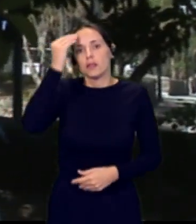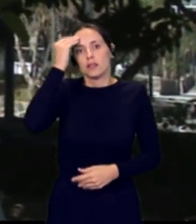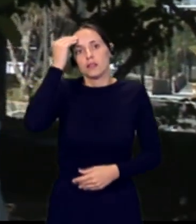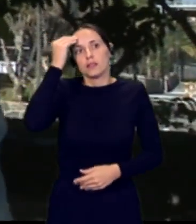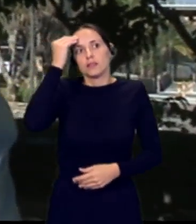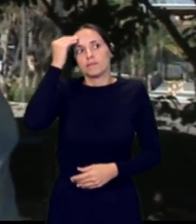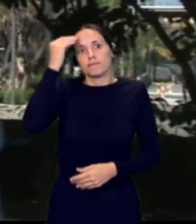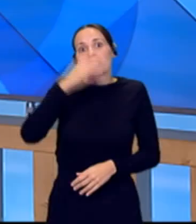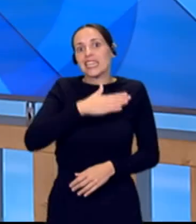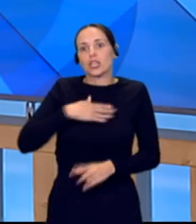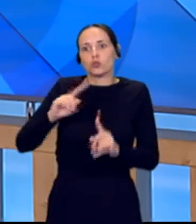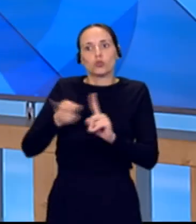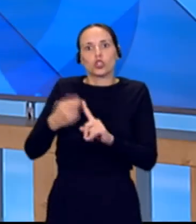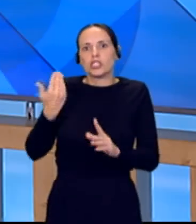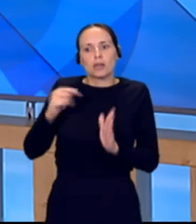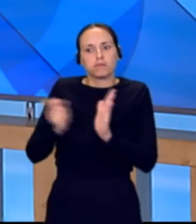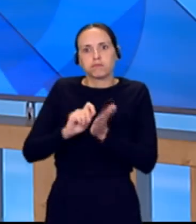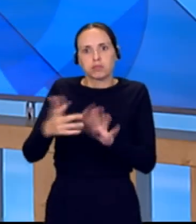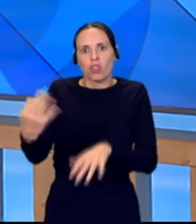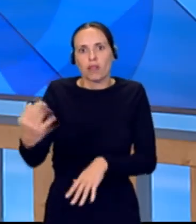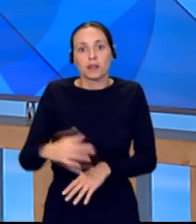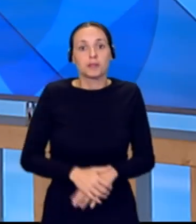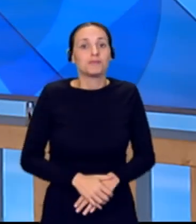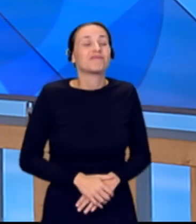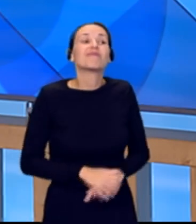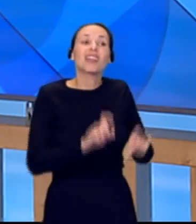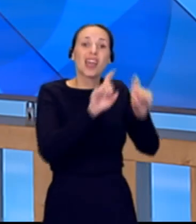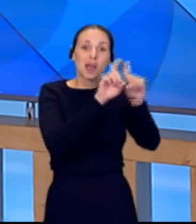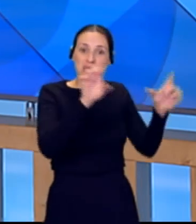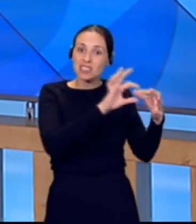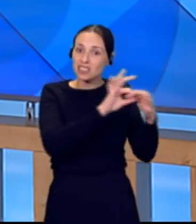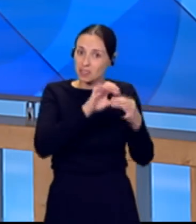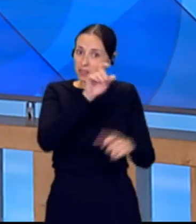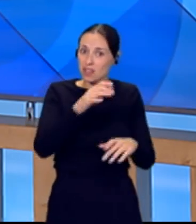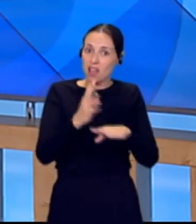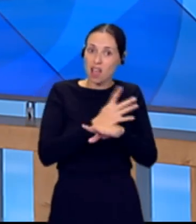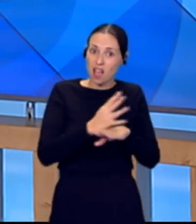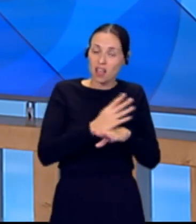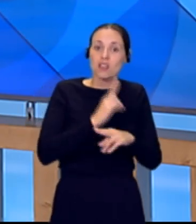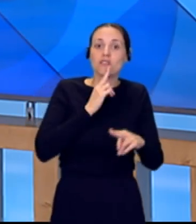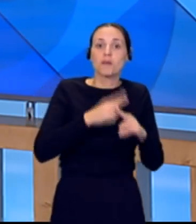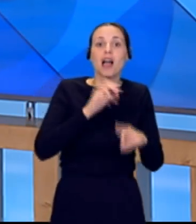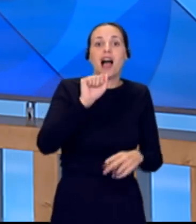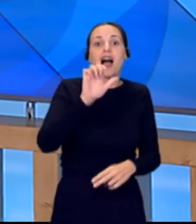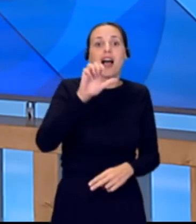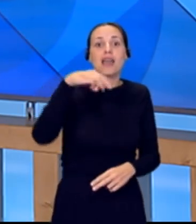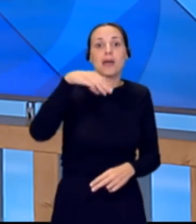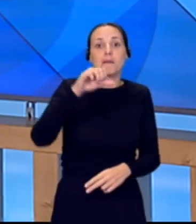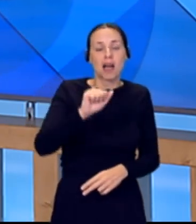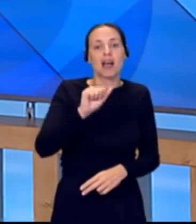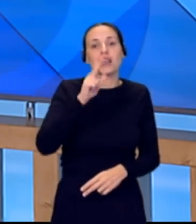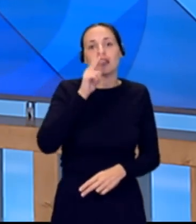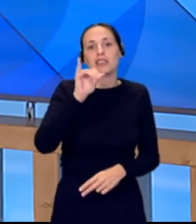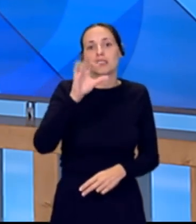inmediata. Pues la empresa a que pertenecen los jardineros, lo vimos en la camiseta, Aema Hispánica no les ha dado una